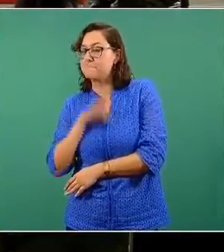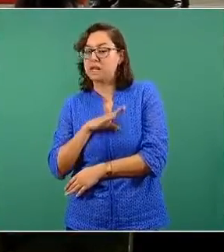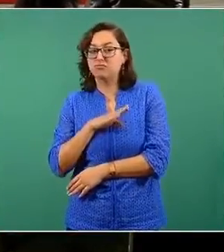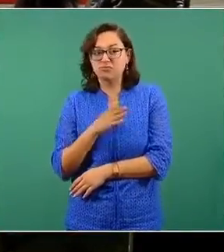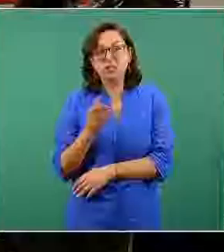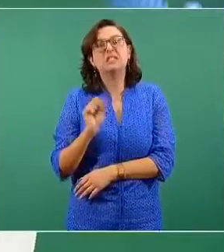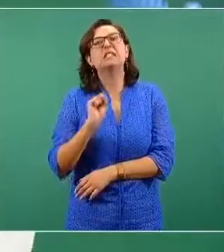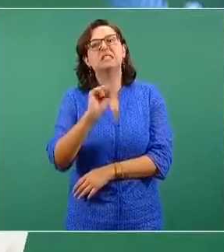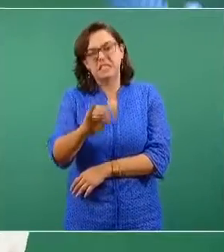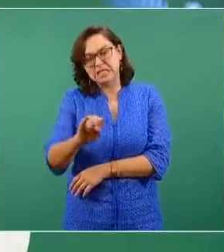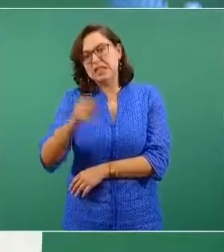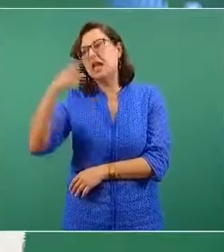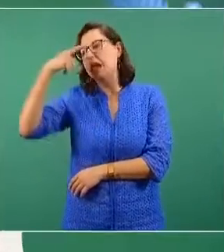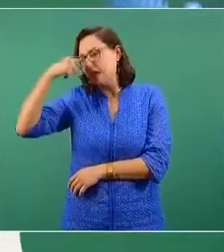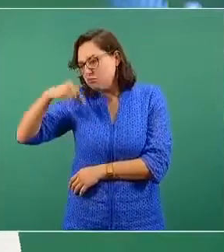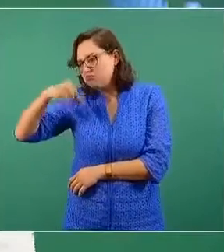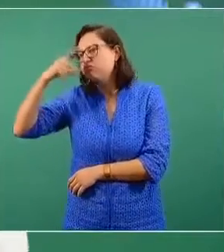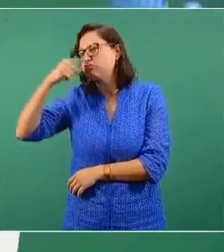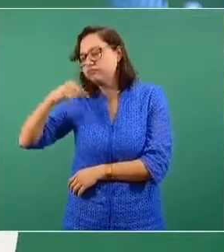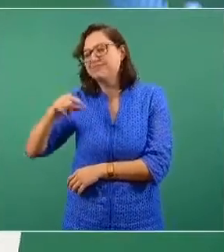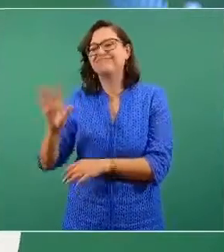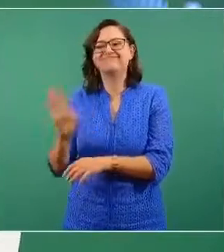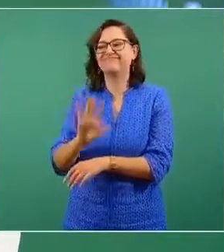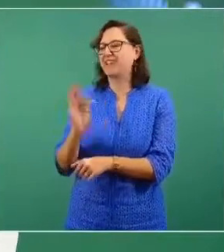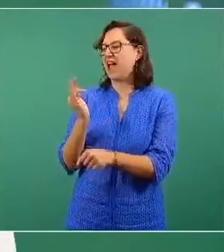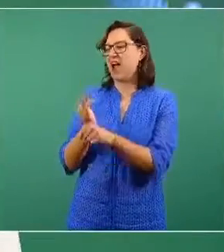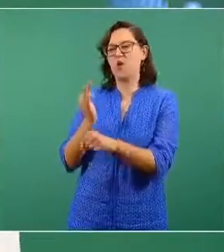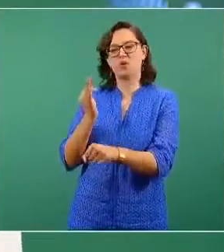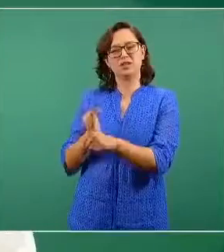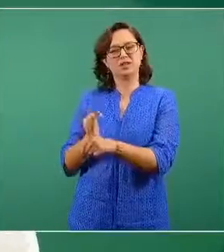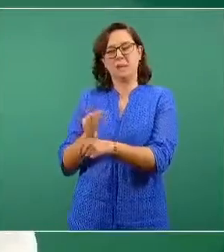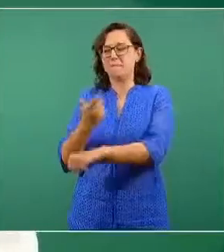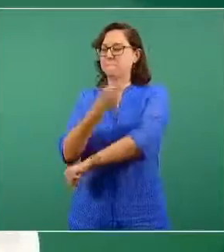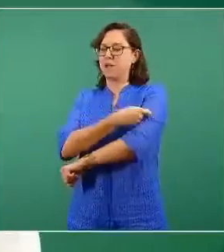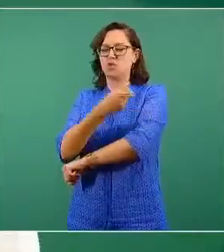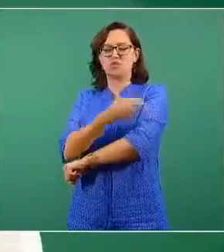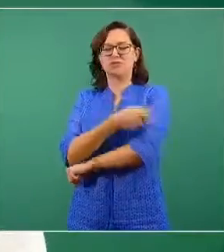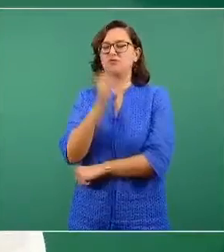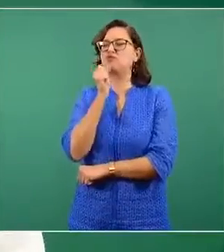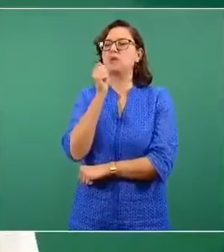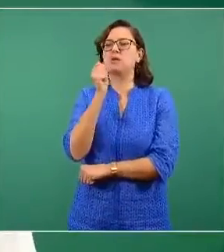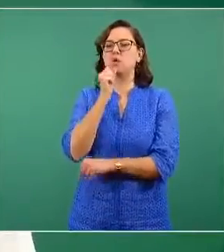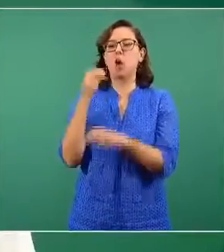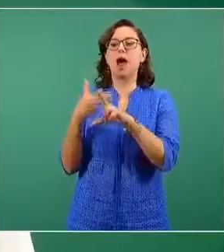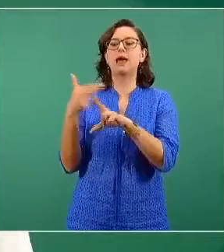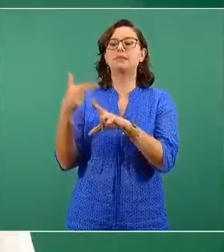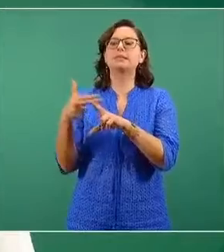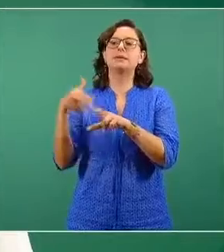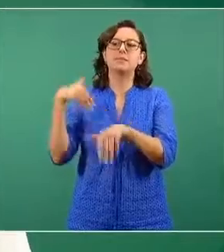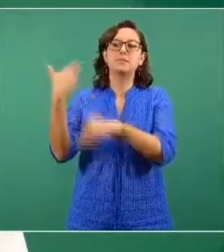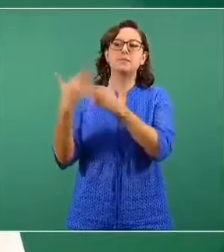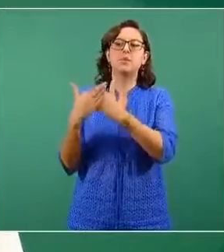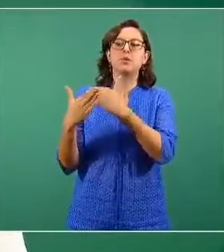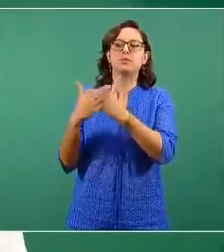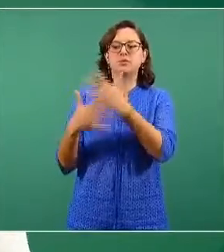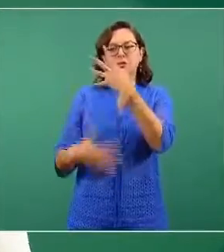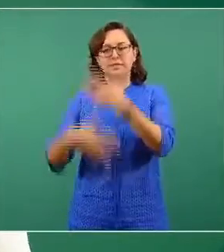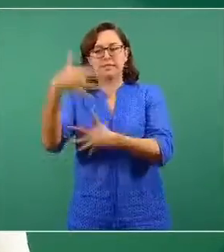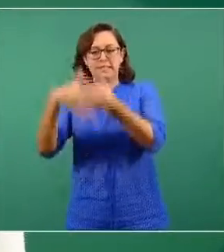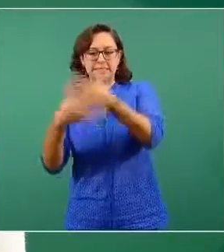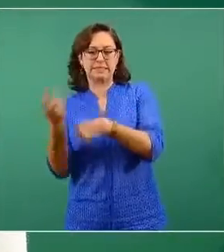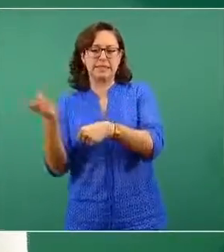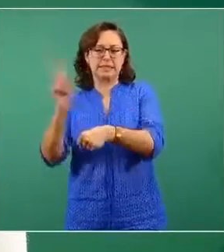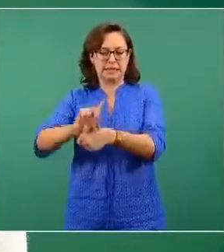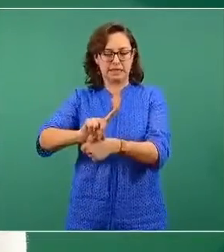tuvo algún catarrito, le dicen no se puede vacunar, vuelva en 15 días, por ejemplo. Es más o menos